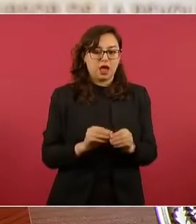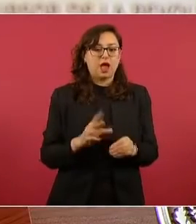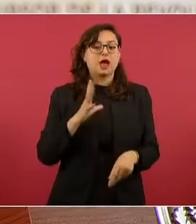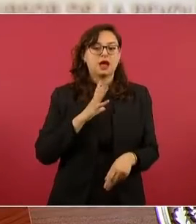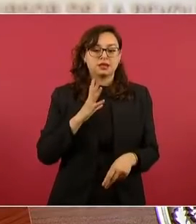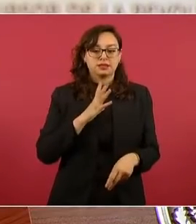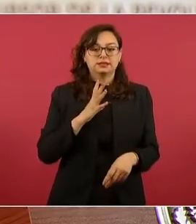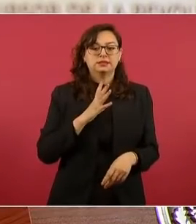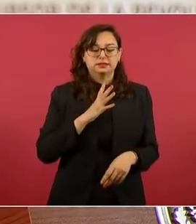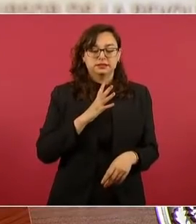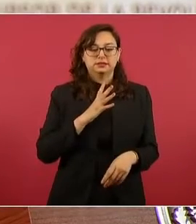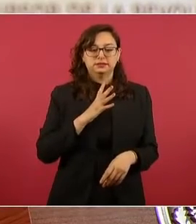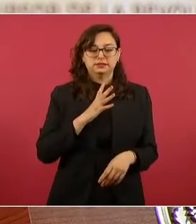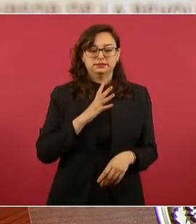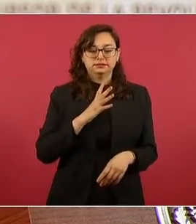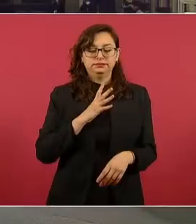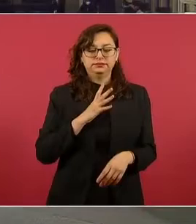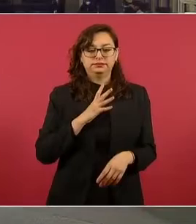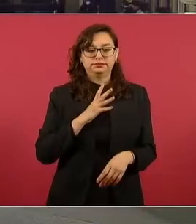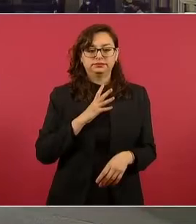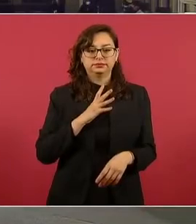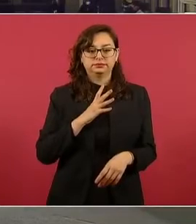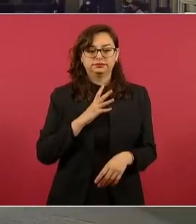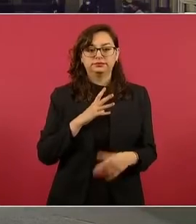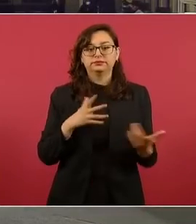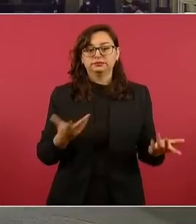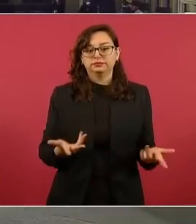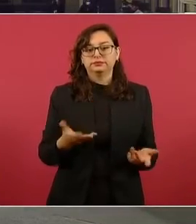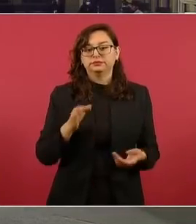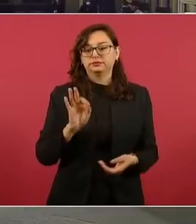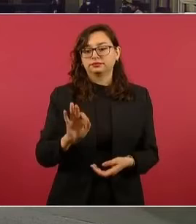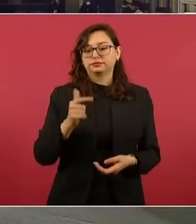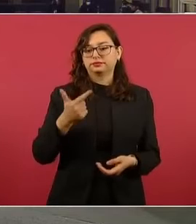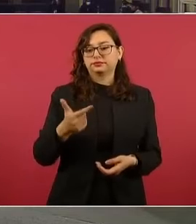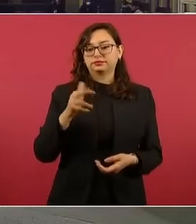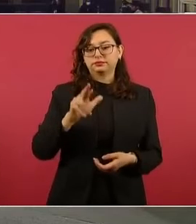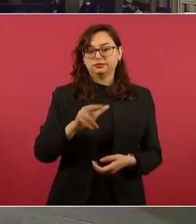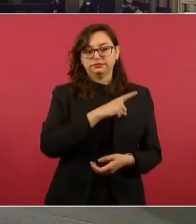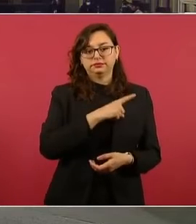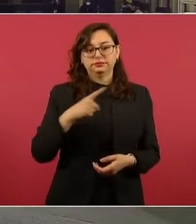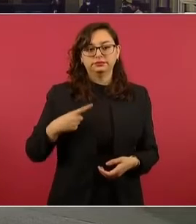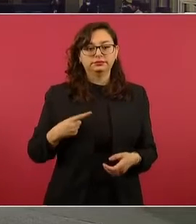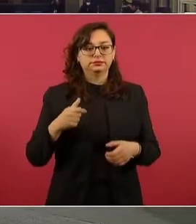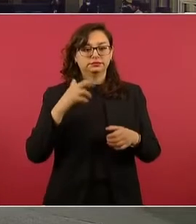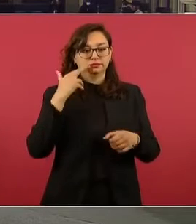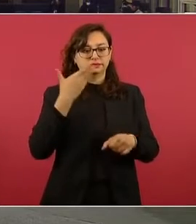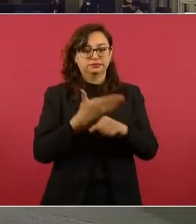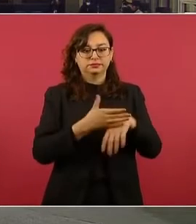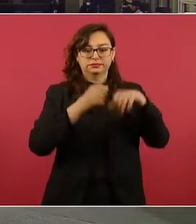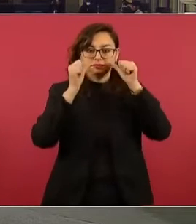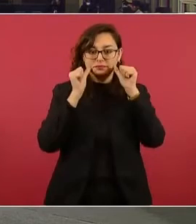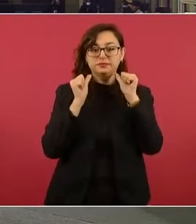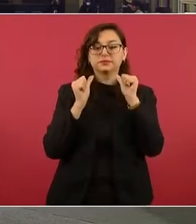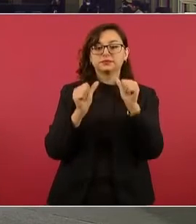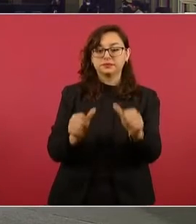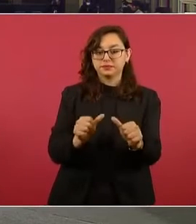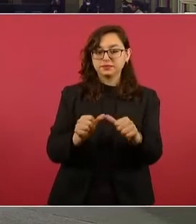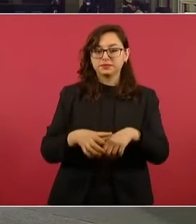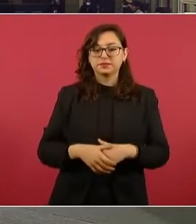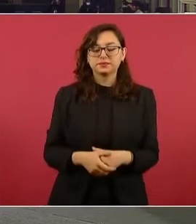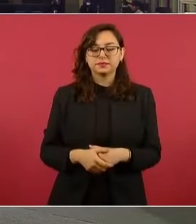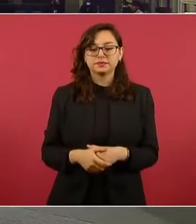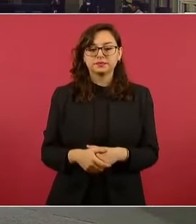es lo que la fiscalía está atendiendo. Pero quería comentarles que